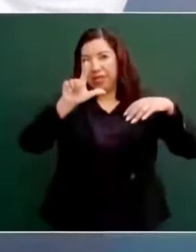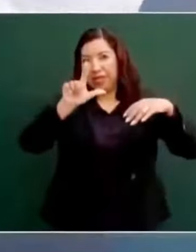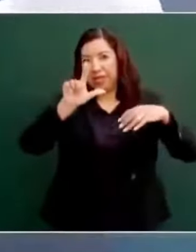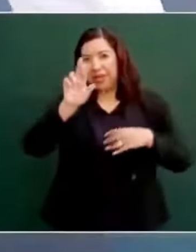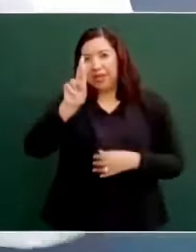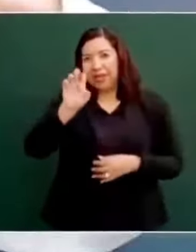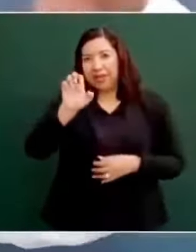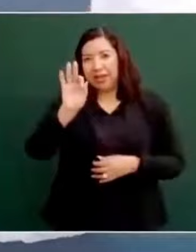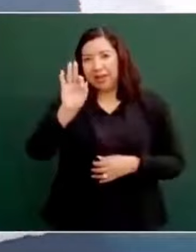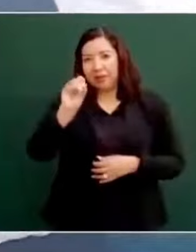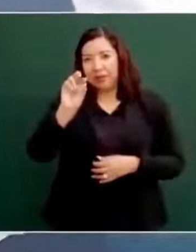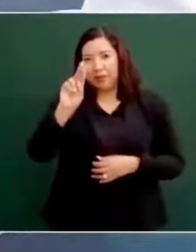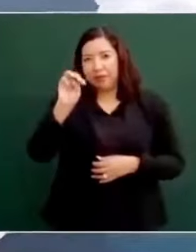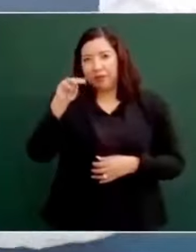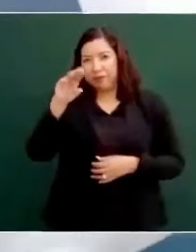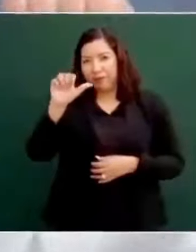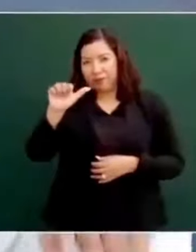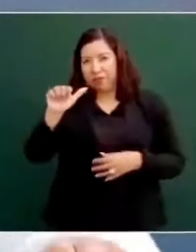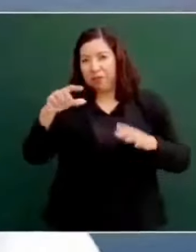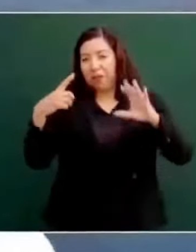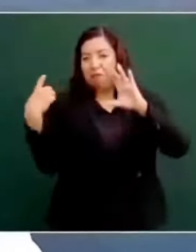ni debería yo